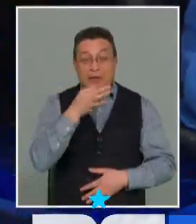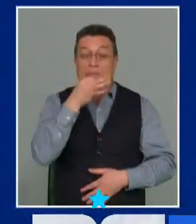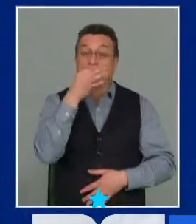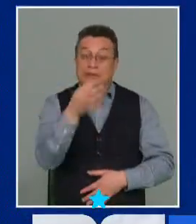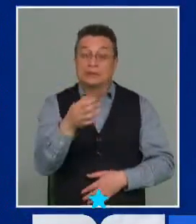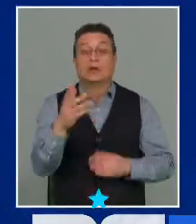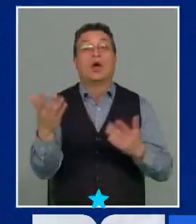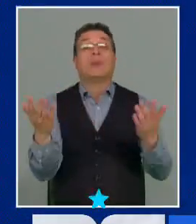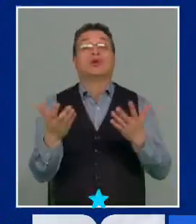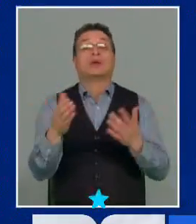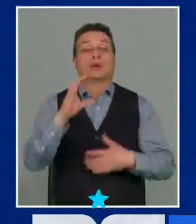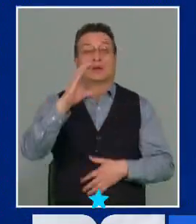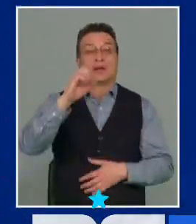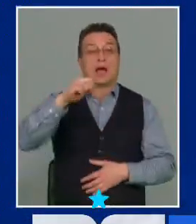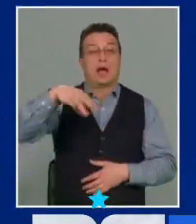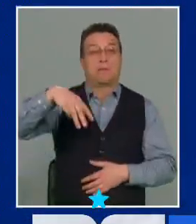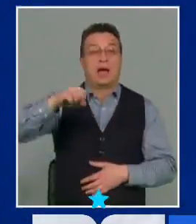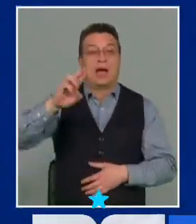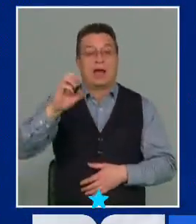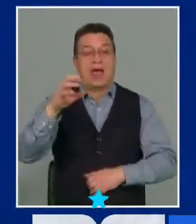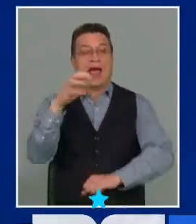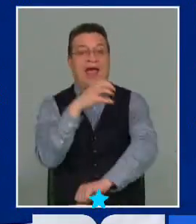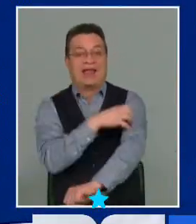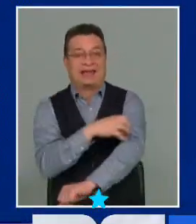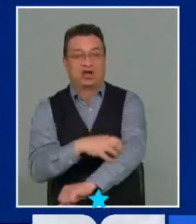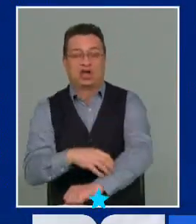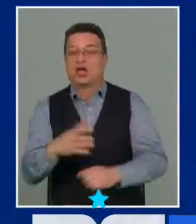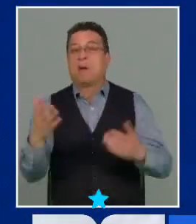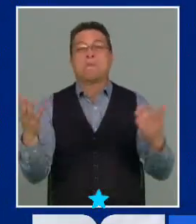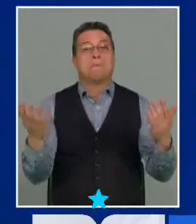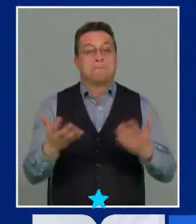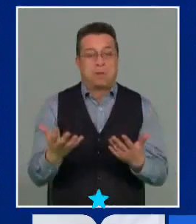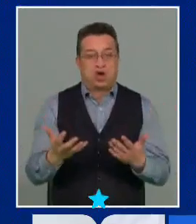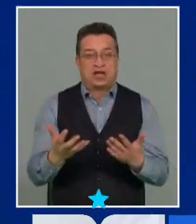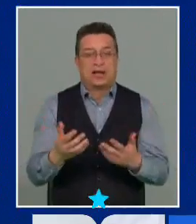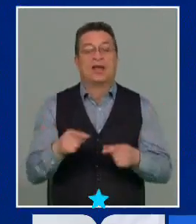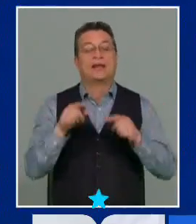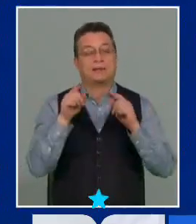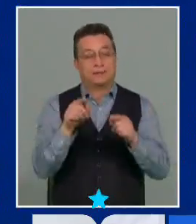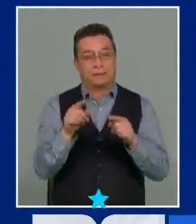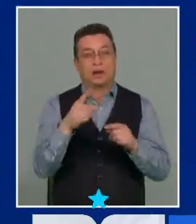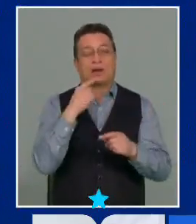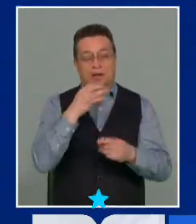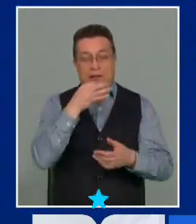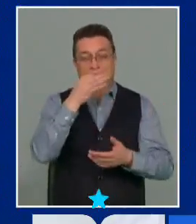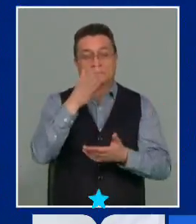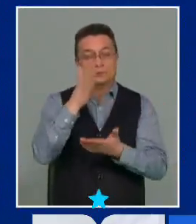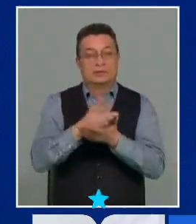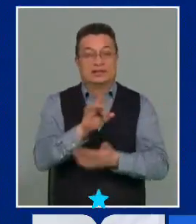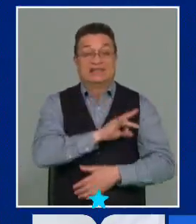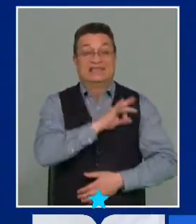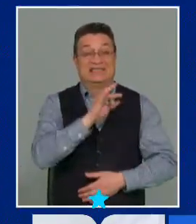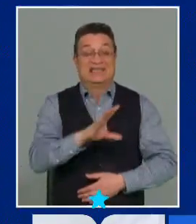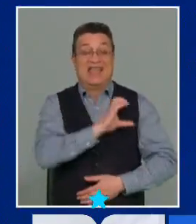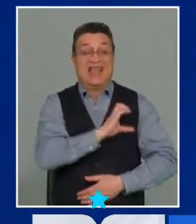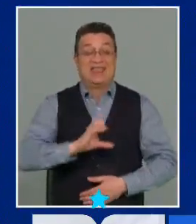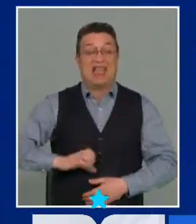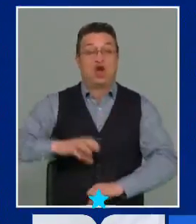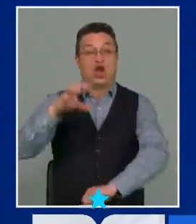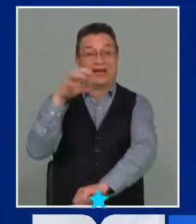¿Por qué se crea la Cámara de las Regiones? La Cámara de las Regiones se crea porque se definió Chile como un estado regional.